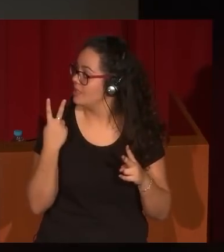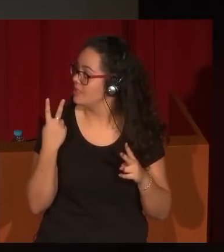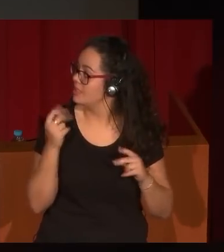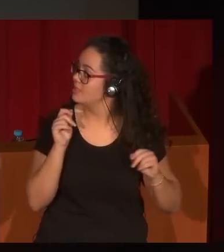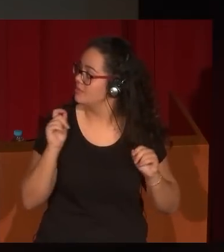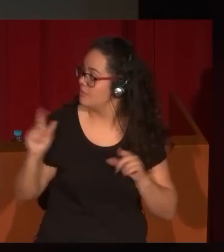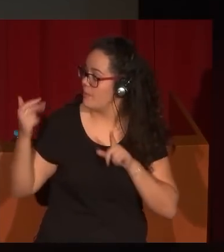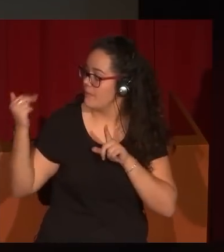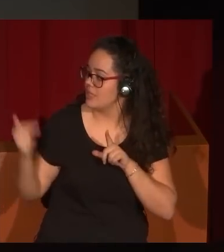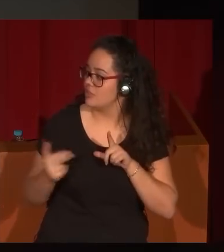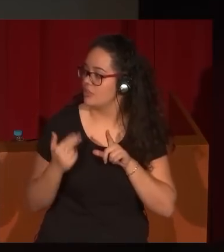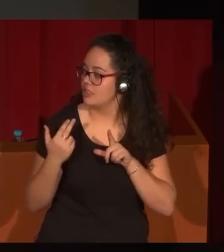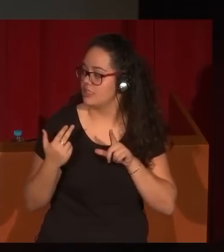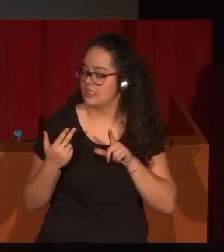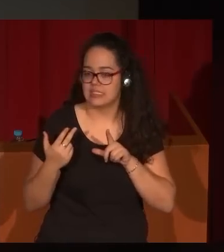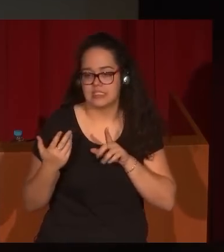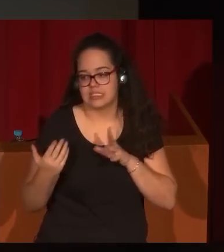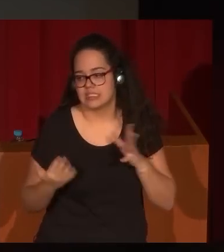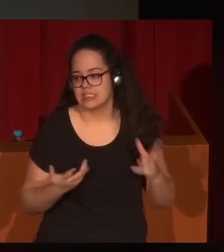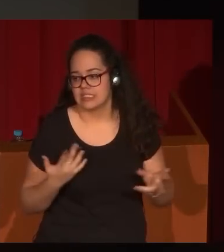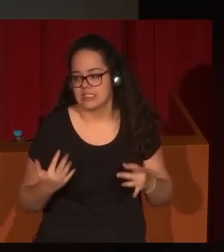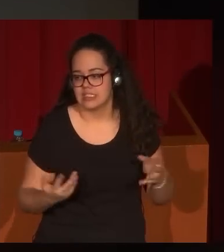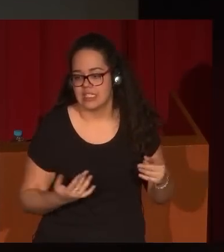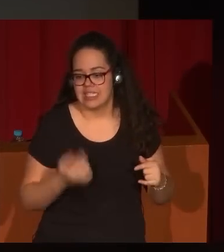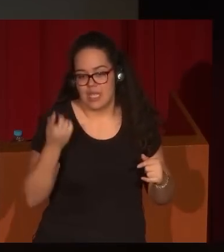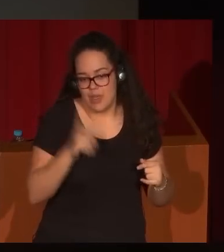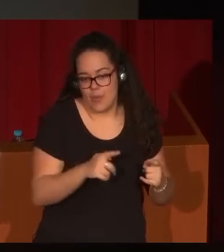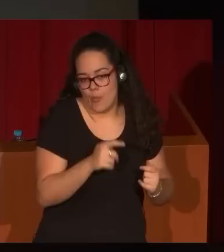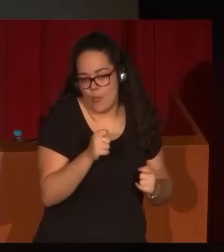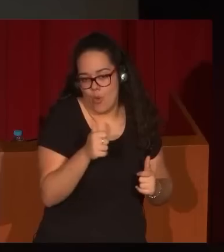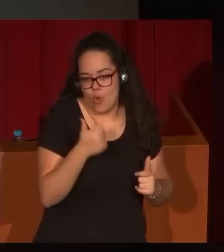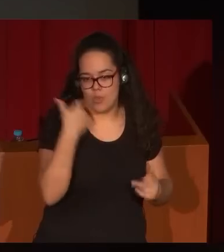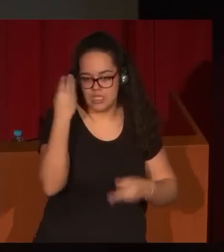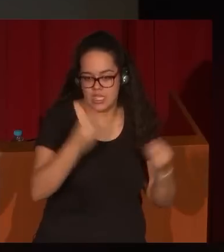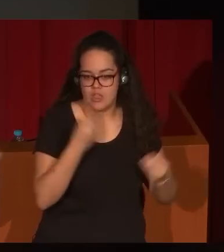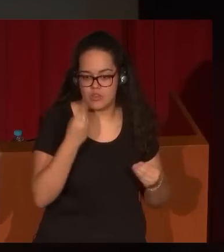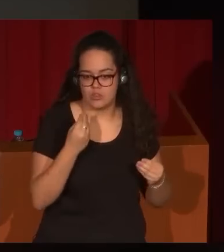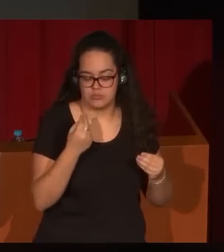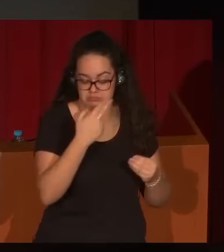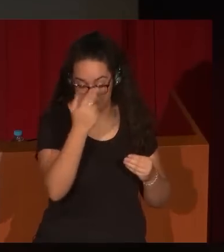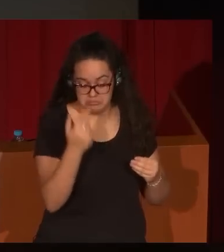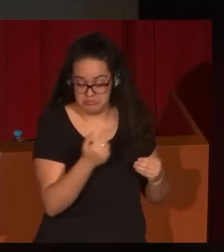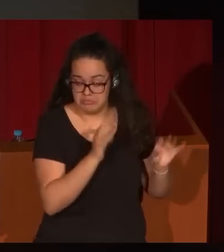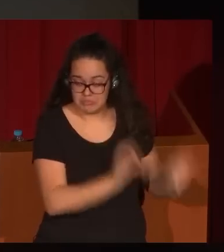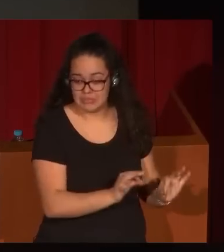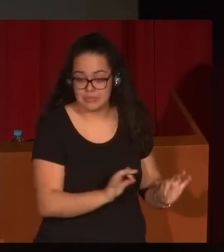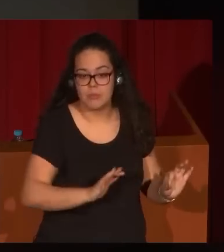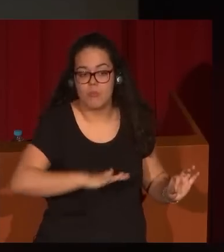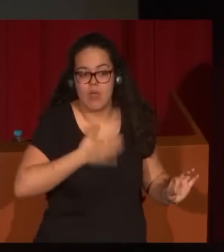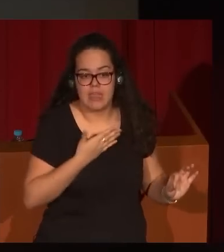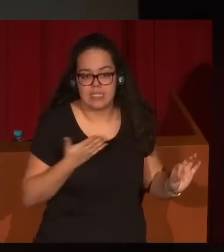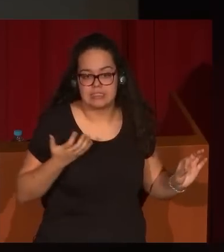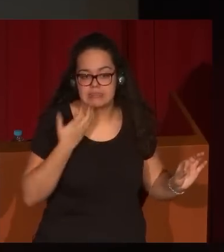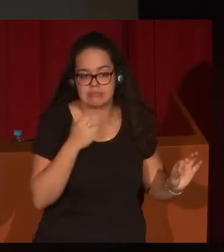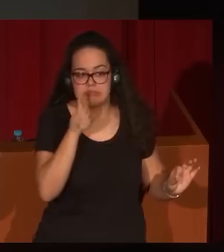pocos conocidas, aspectos también poco considerados de la obra del artista, pero que a lo mejor, quizá, en una nueva